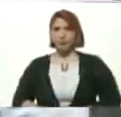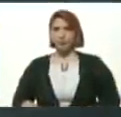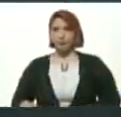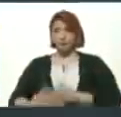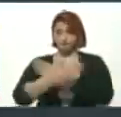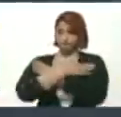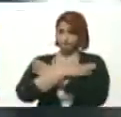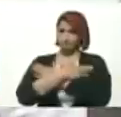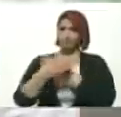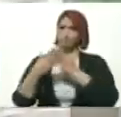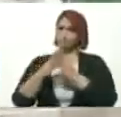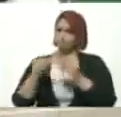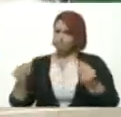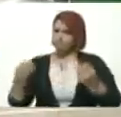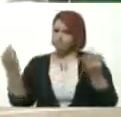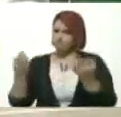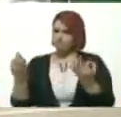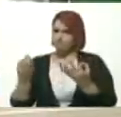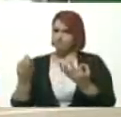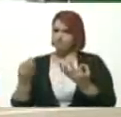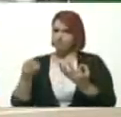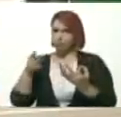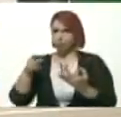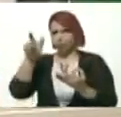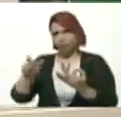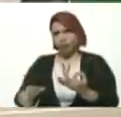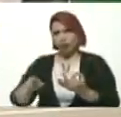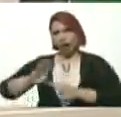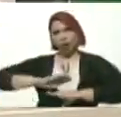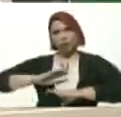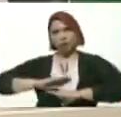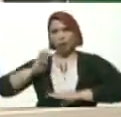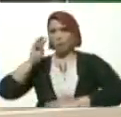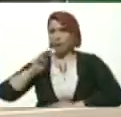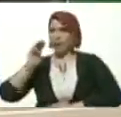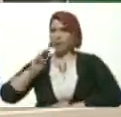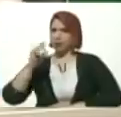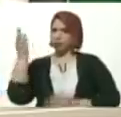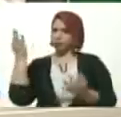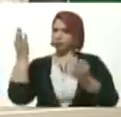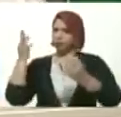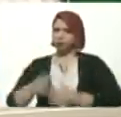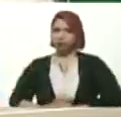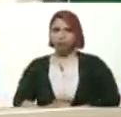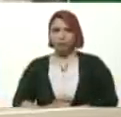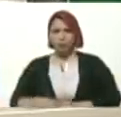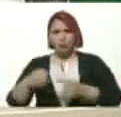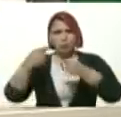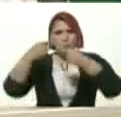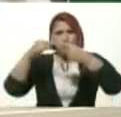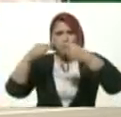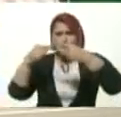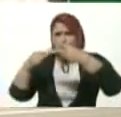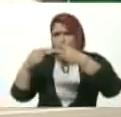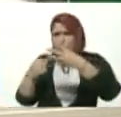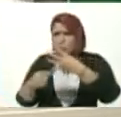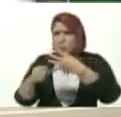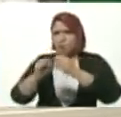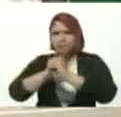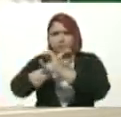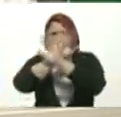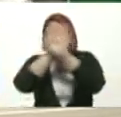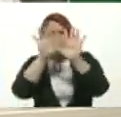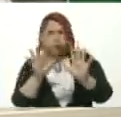Felicitarlo Porque de verdad Usted es un auténtico Maestro Pudo describir De manera clara